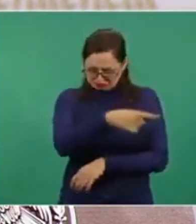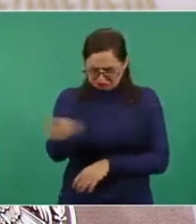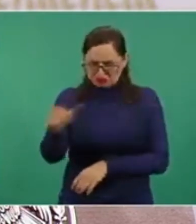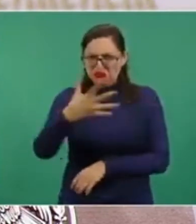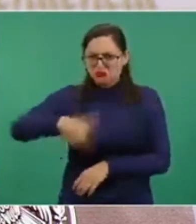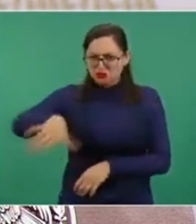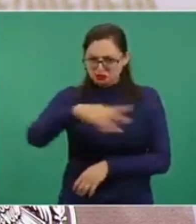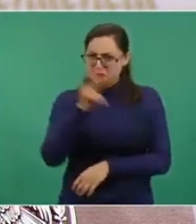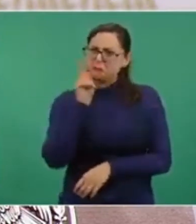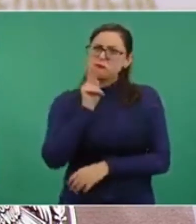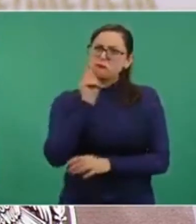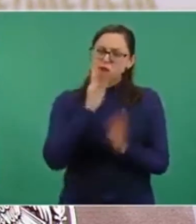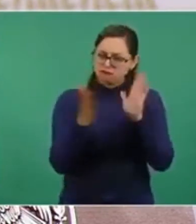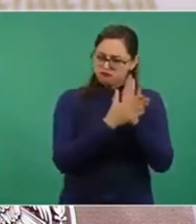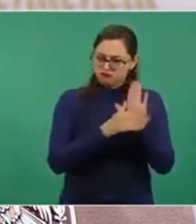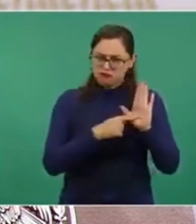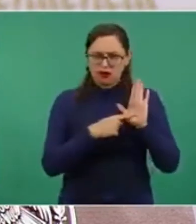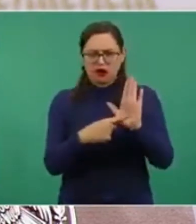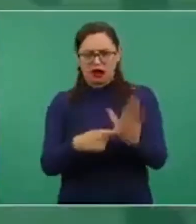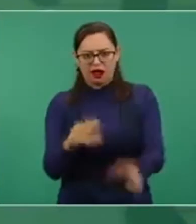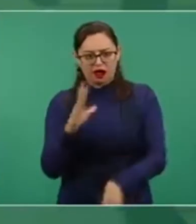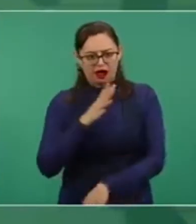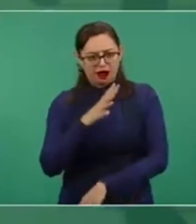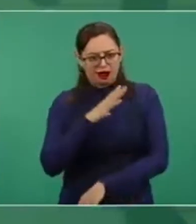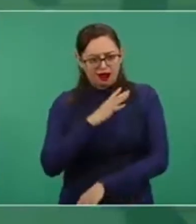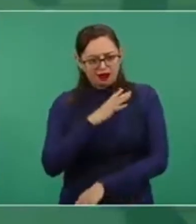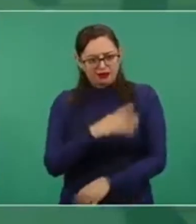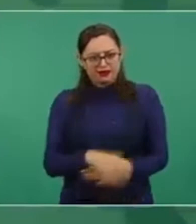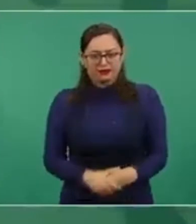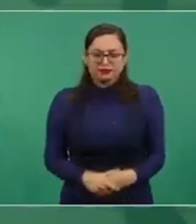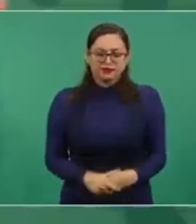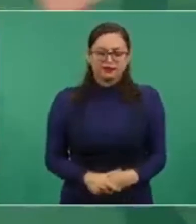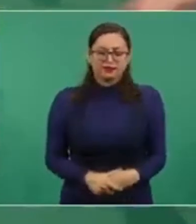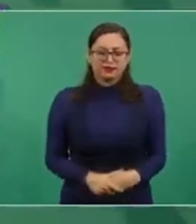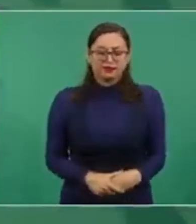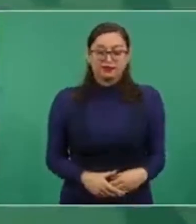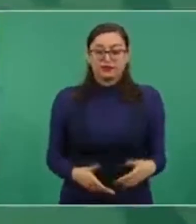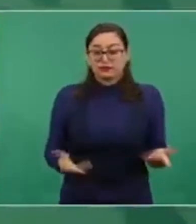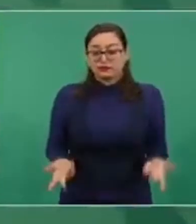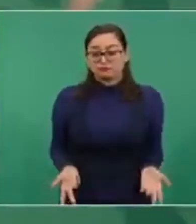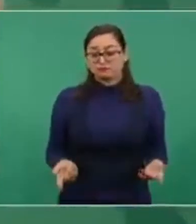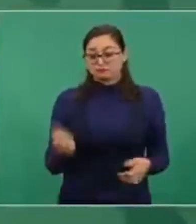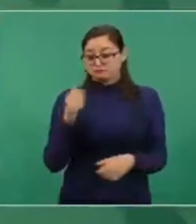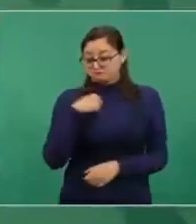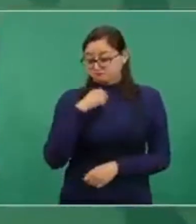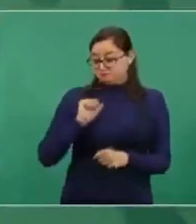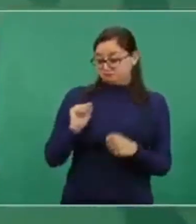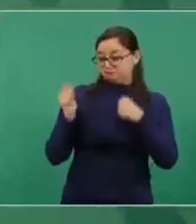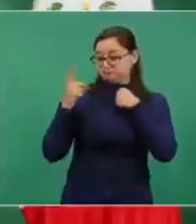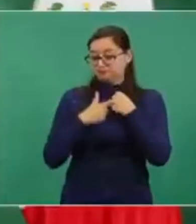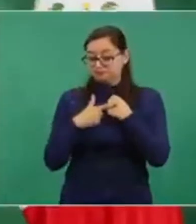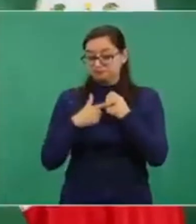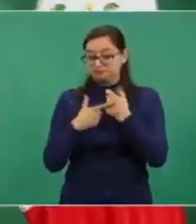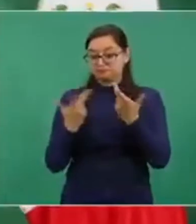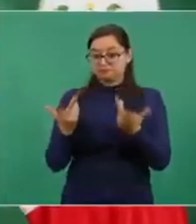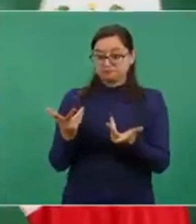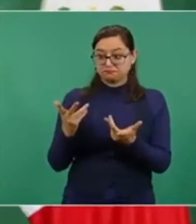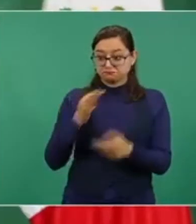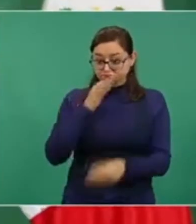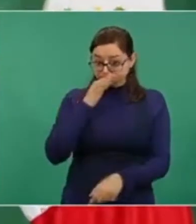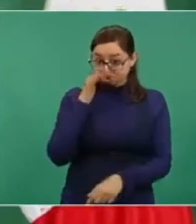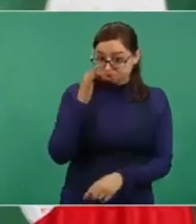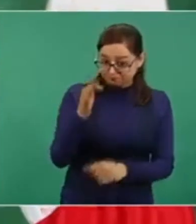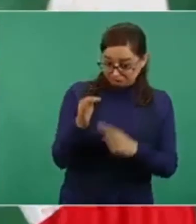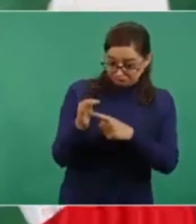y además tengo pruebas cada vez que hago un señalamiento. Me acuerdo que